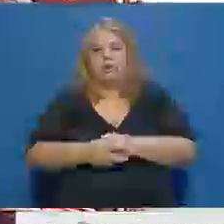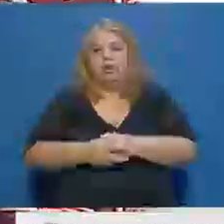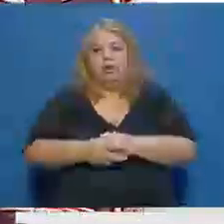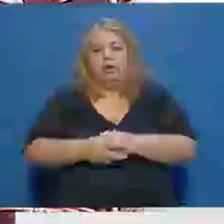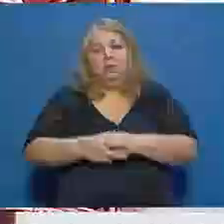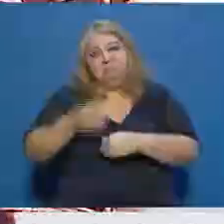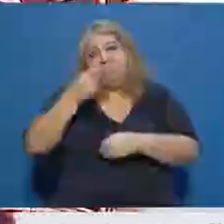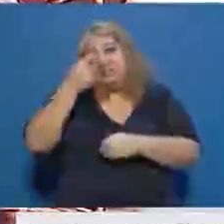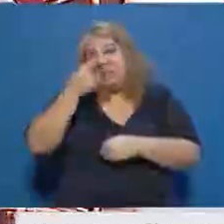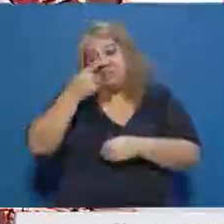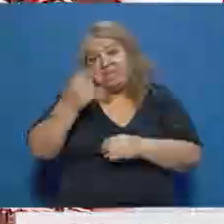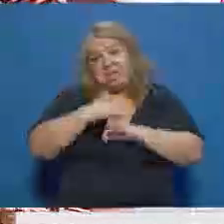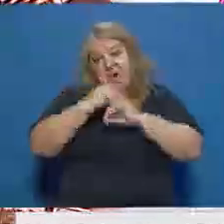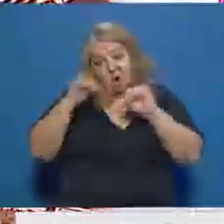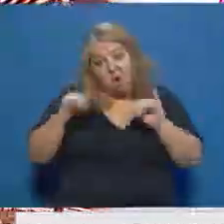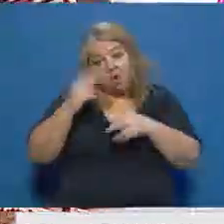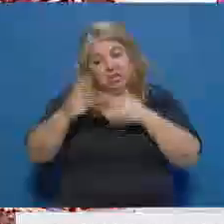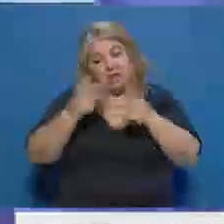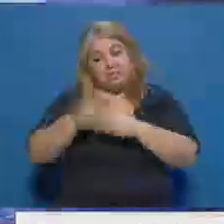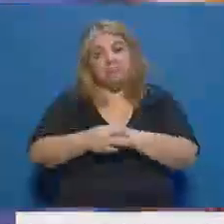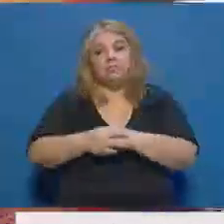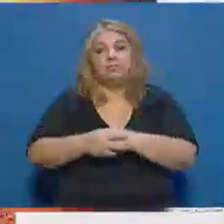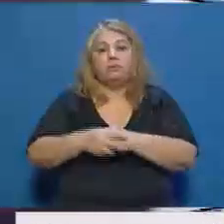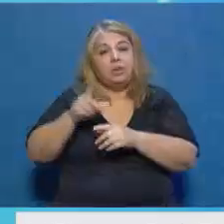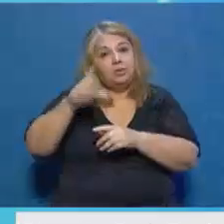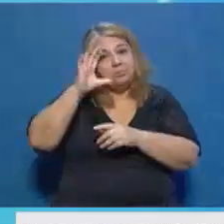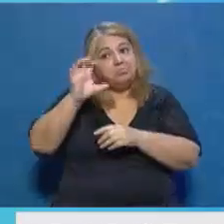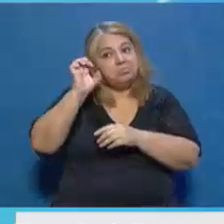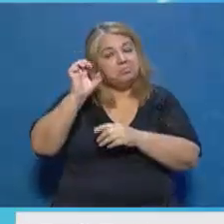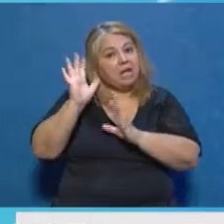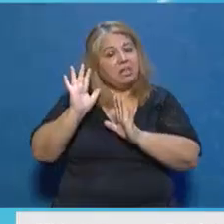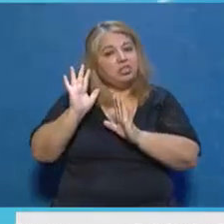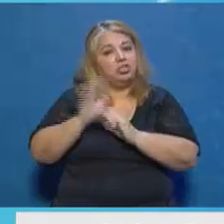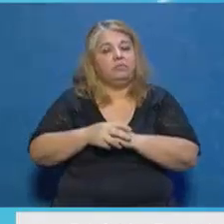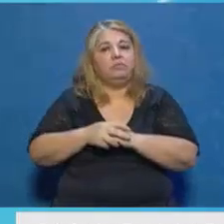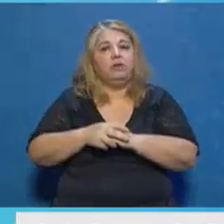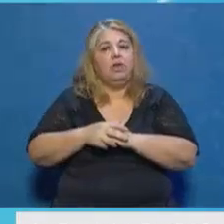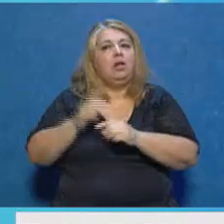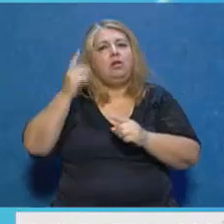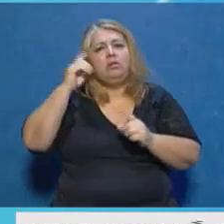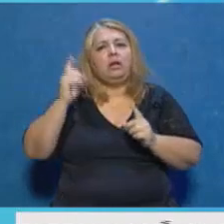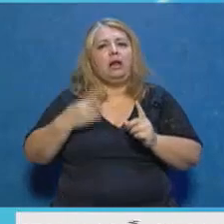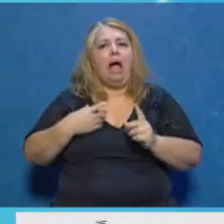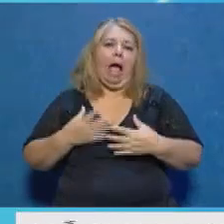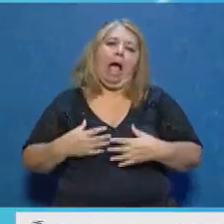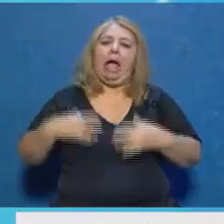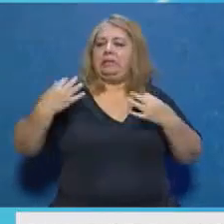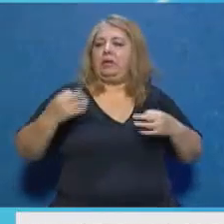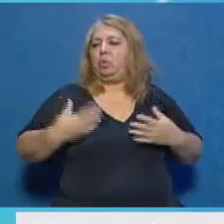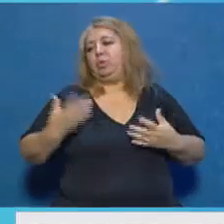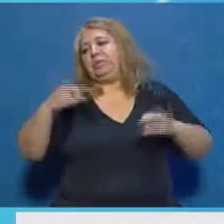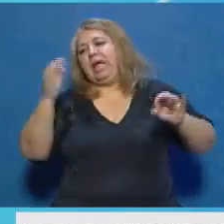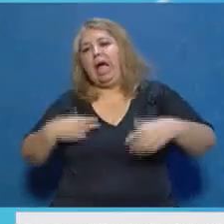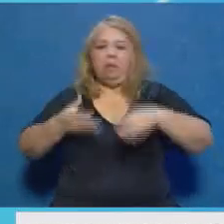Súper interesante lo que nos decía es para tenerlo en cuenta no tener esta falsa sensación de seguridad porque